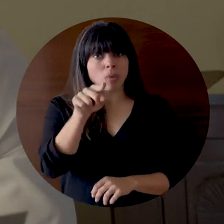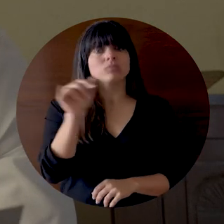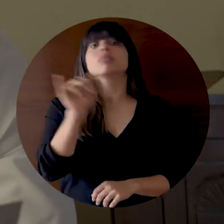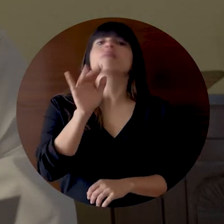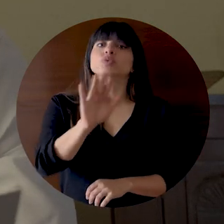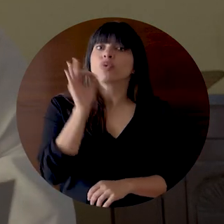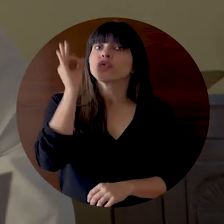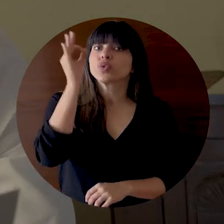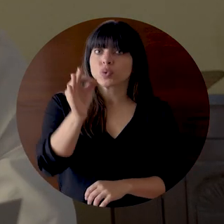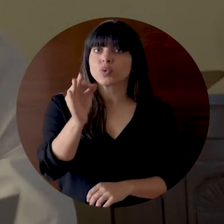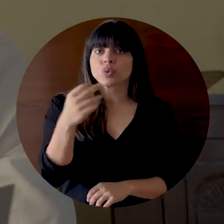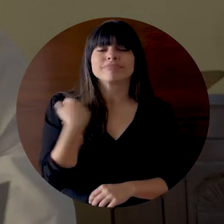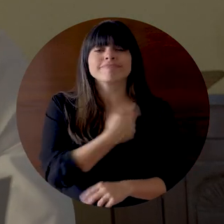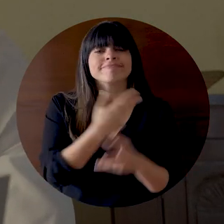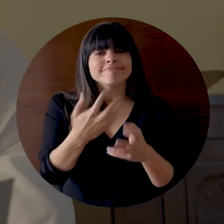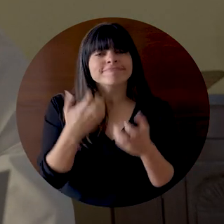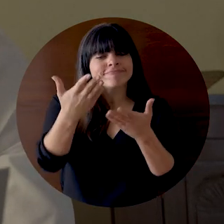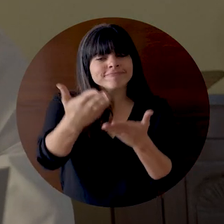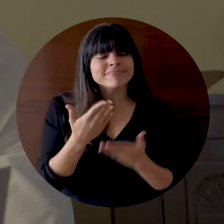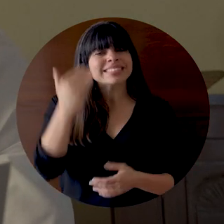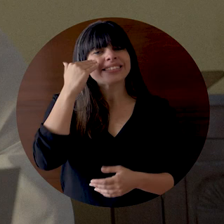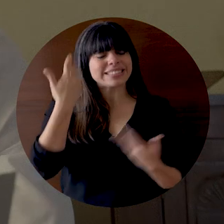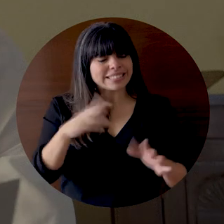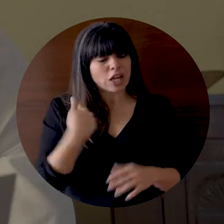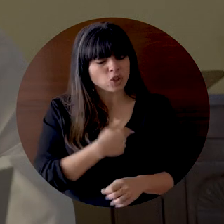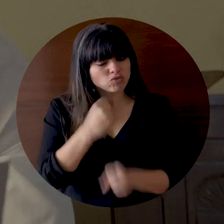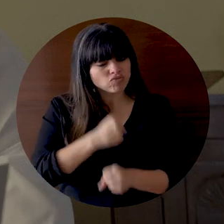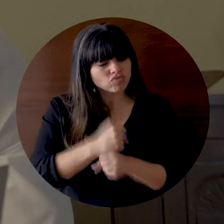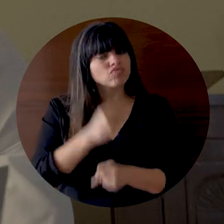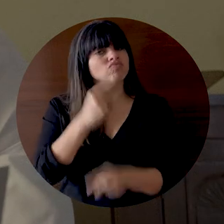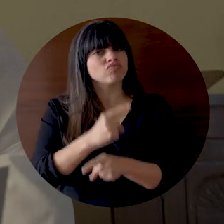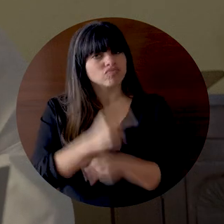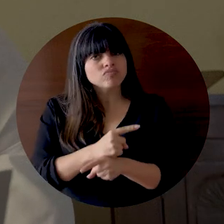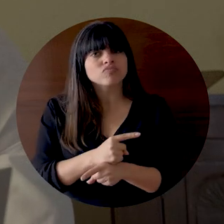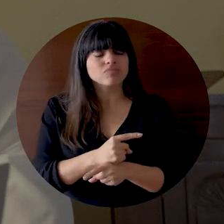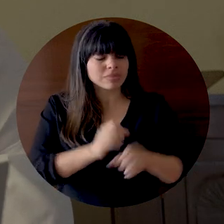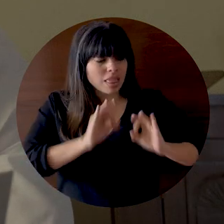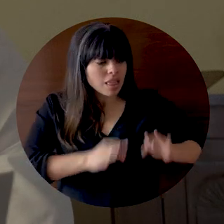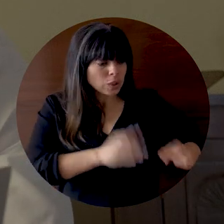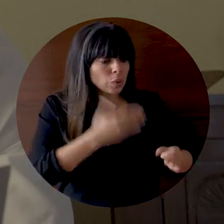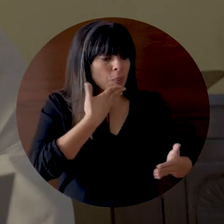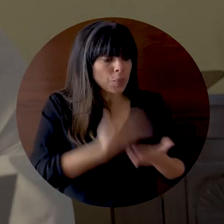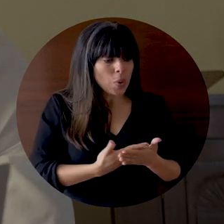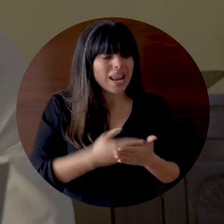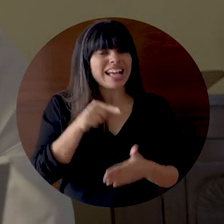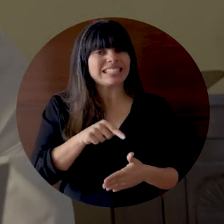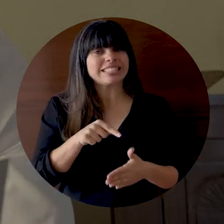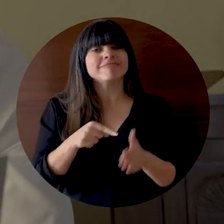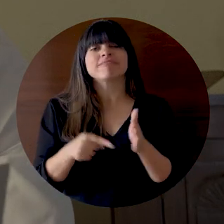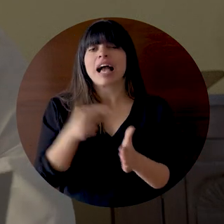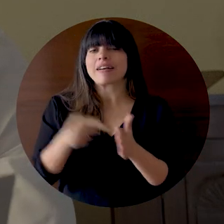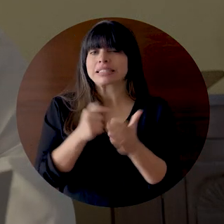Queremos recibirte sabiendo que hemos hecho lo correcto. Que las decisiones buenas son a